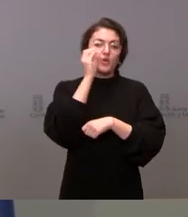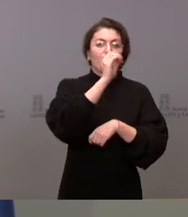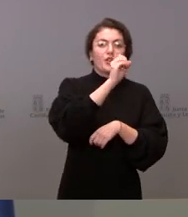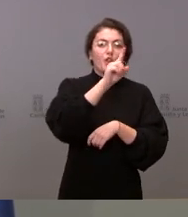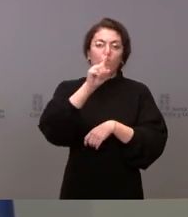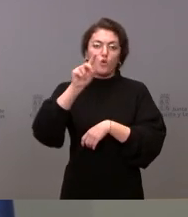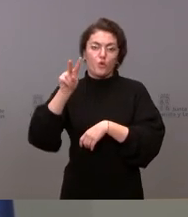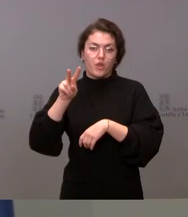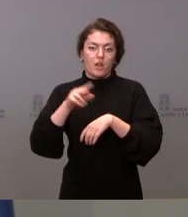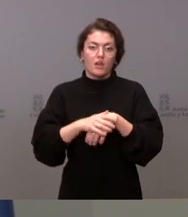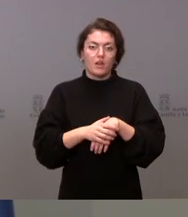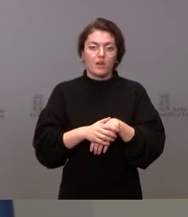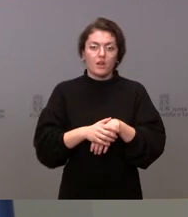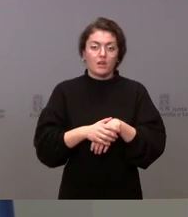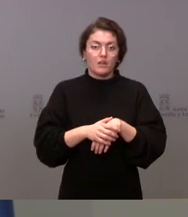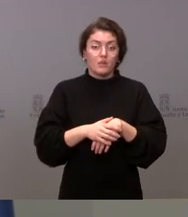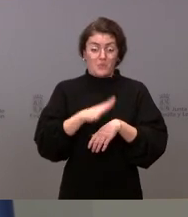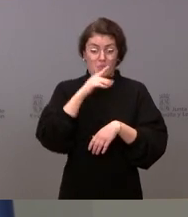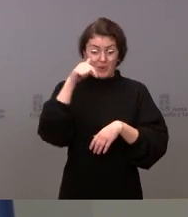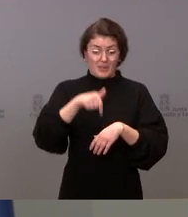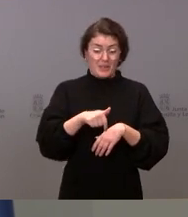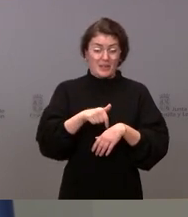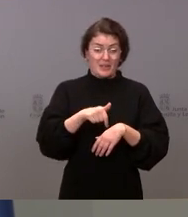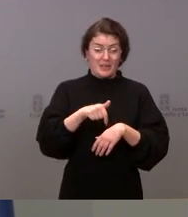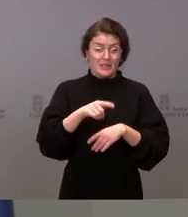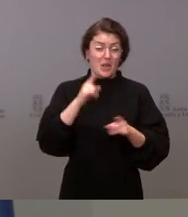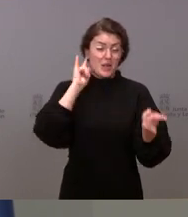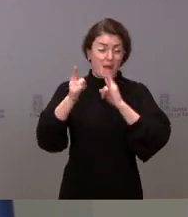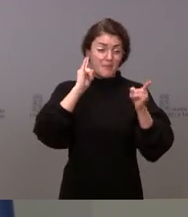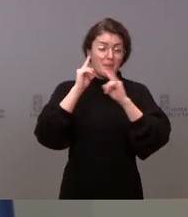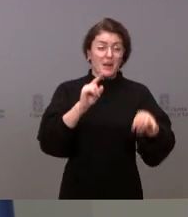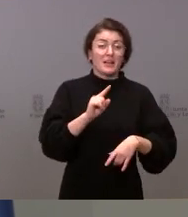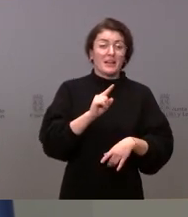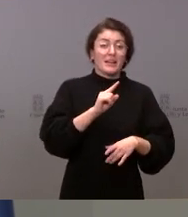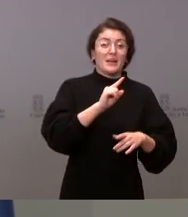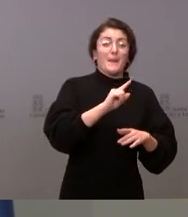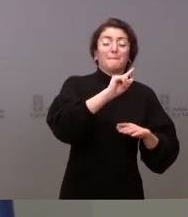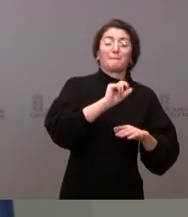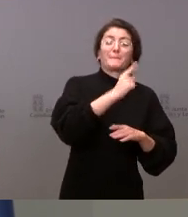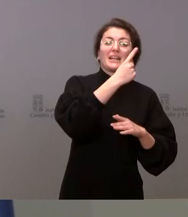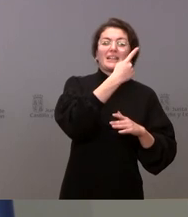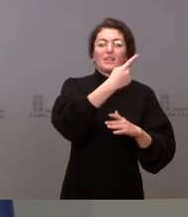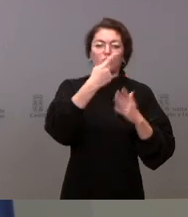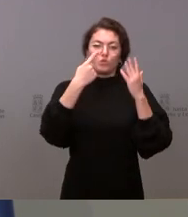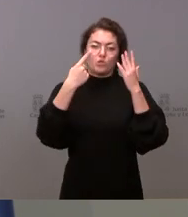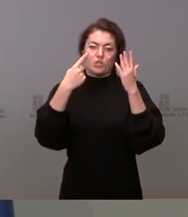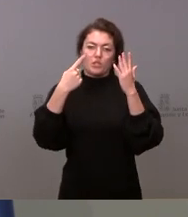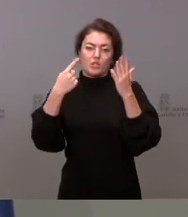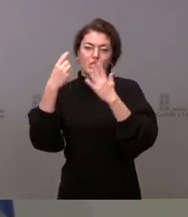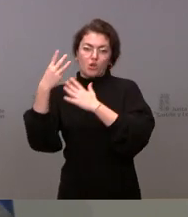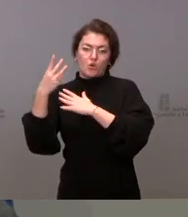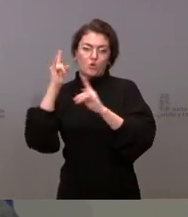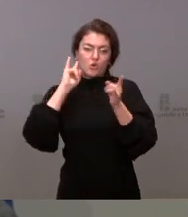más de 7.168 llamadas atendidas. Vamos también, desgraciadamente, a batir récords. Muy probablemente acabaremos